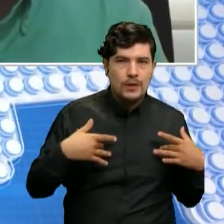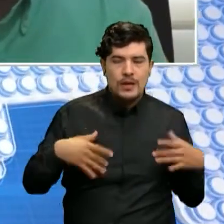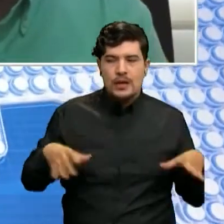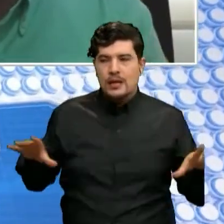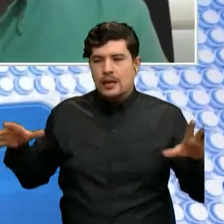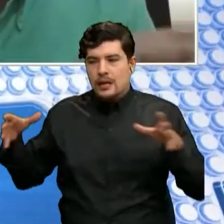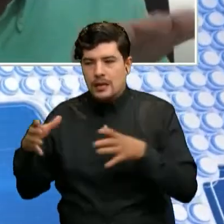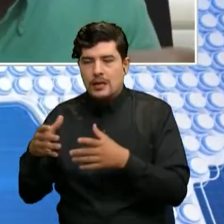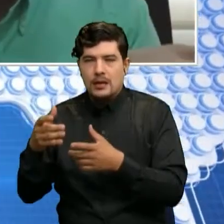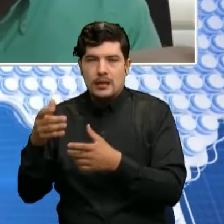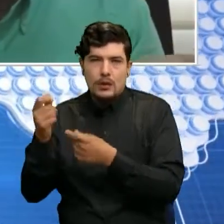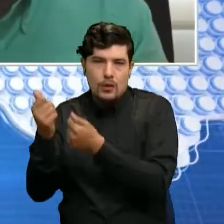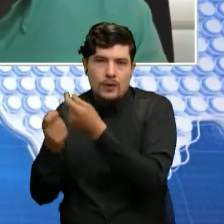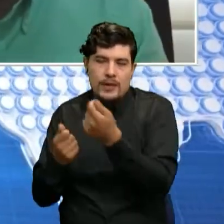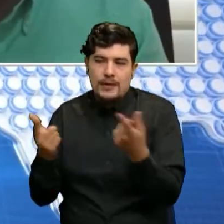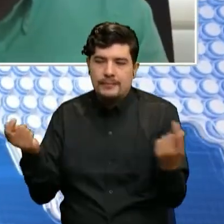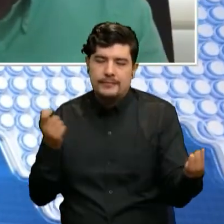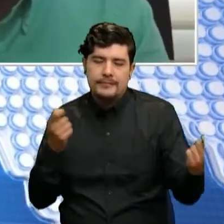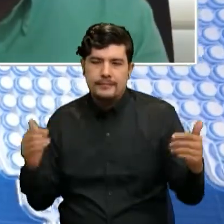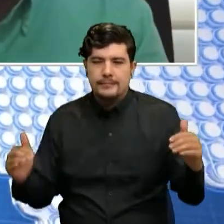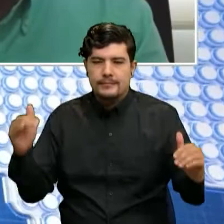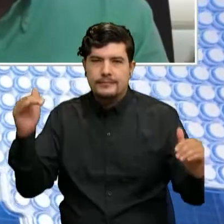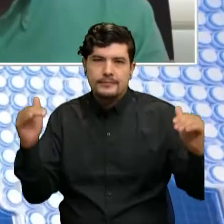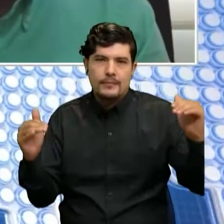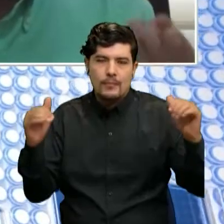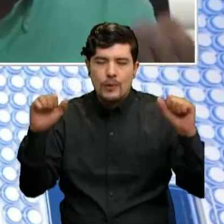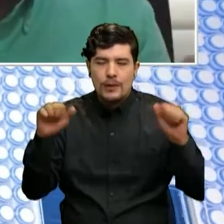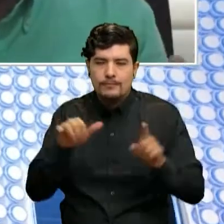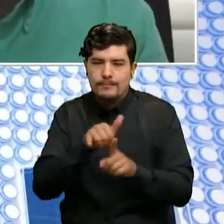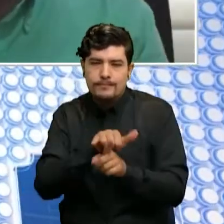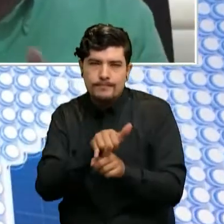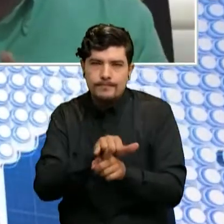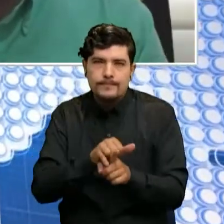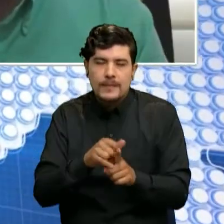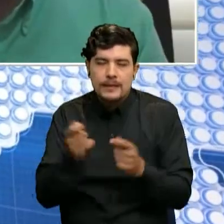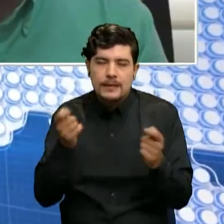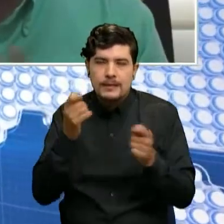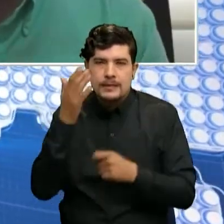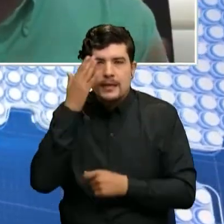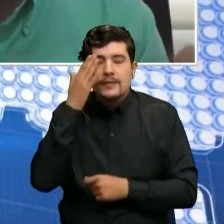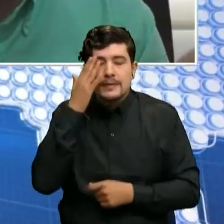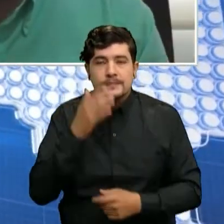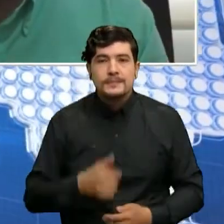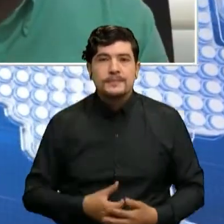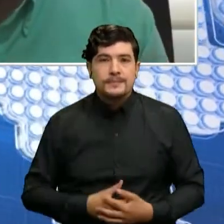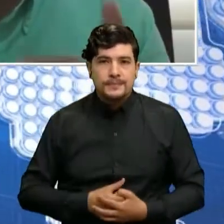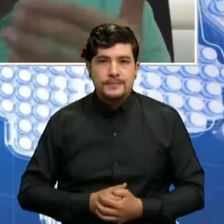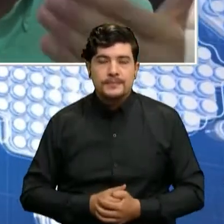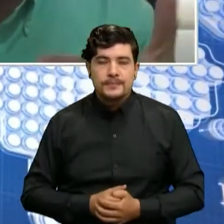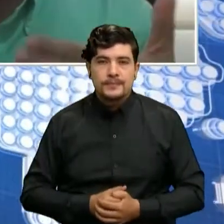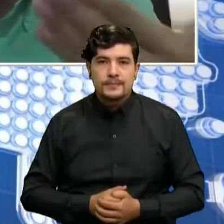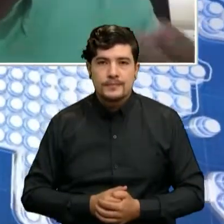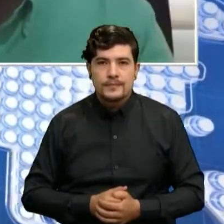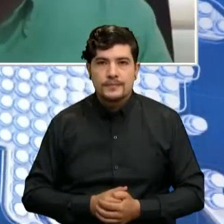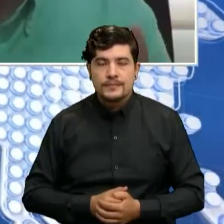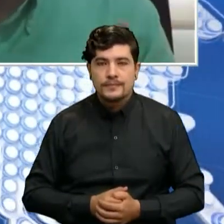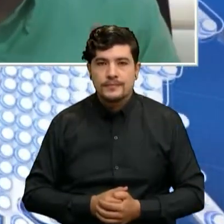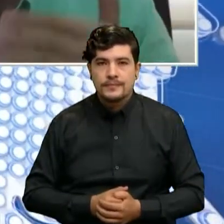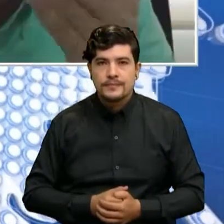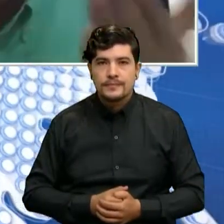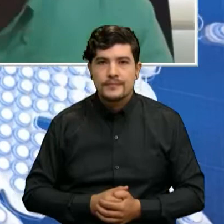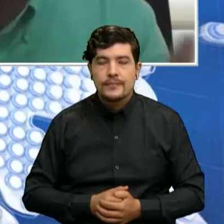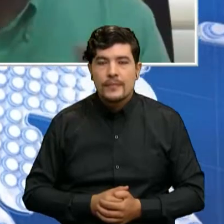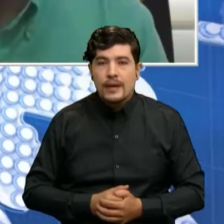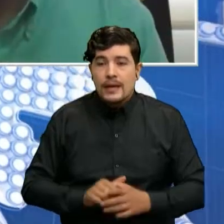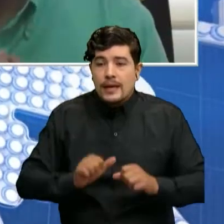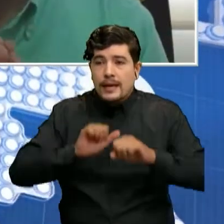digamos, de ocupación de UCI y mitigar un poco, digamos, la afectación a la reactivación económica. Y desde luego, pues